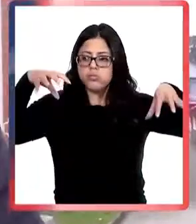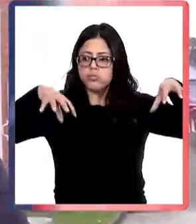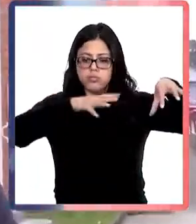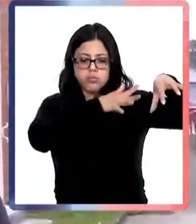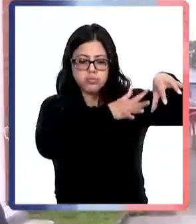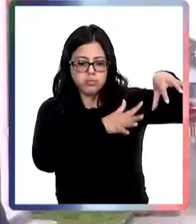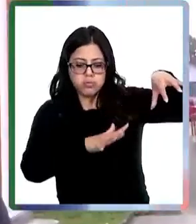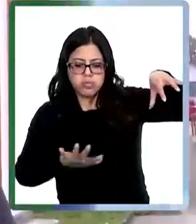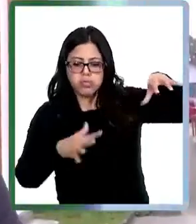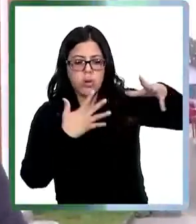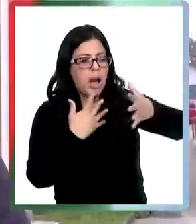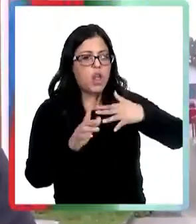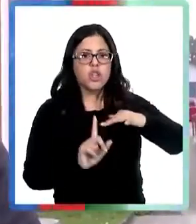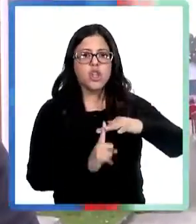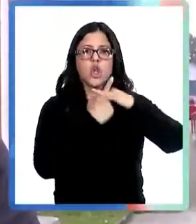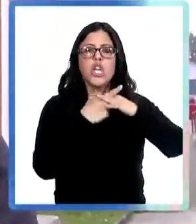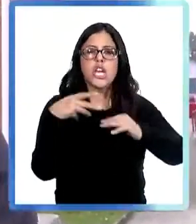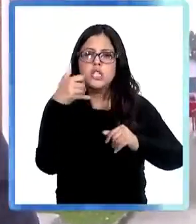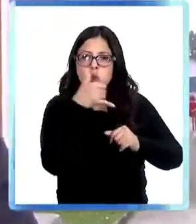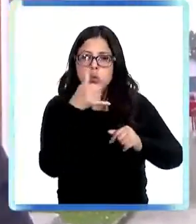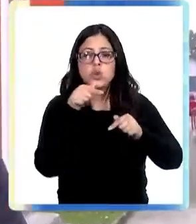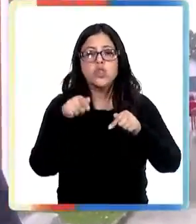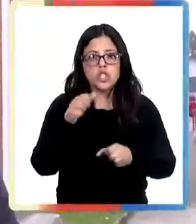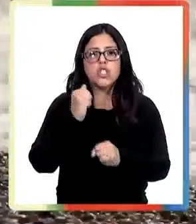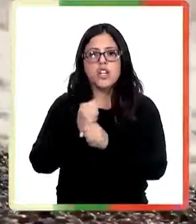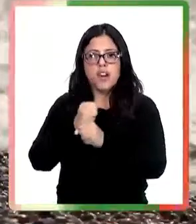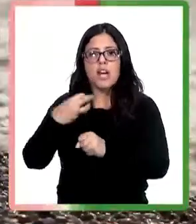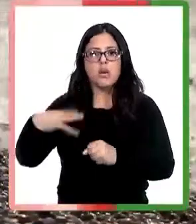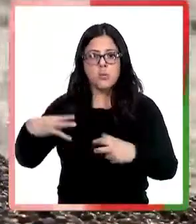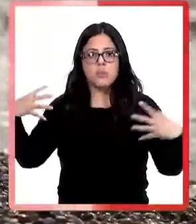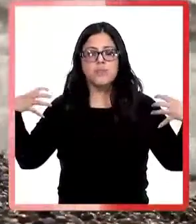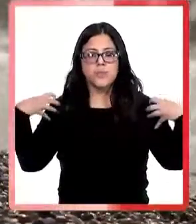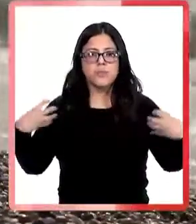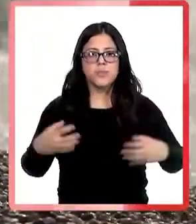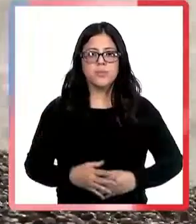ciudad bueno cuál es el origen y eso es lo que entiendo está trabajando el municipio.